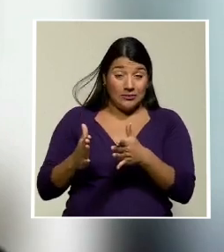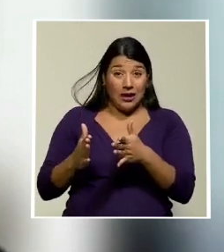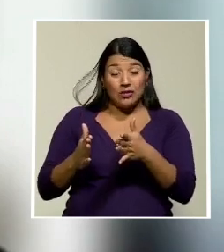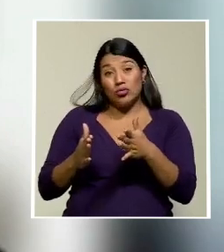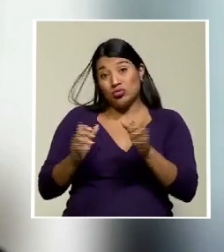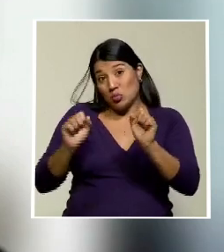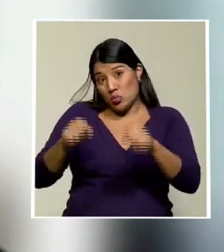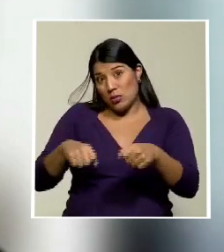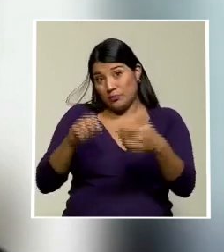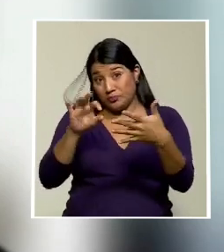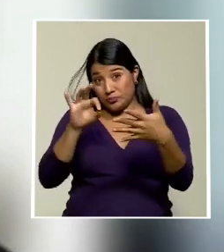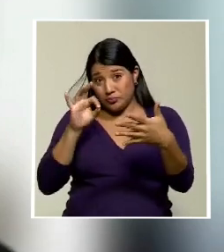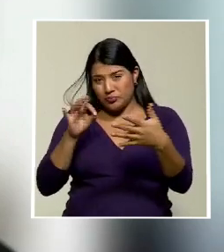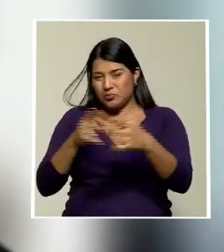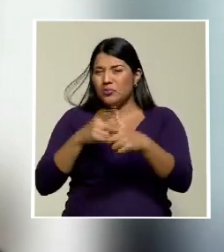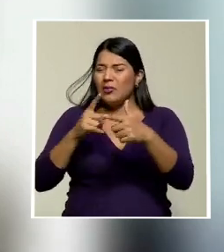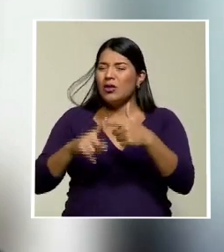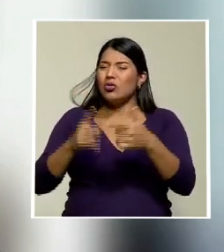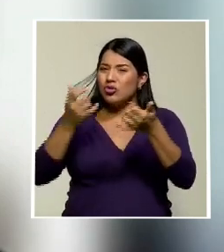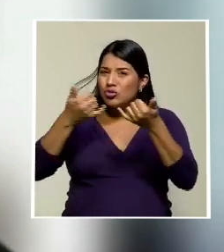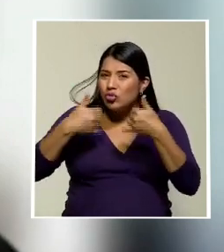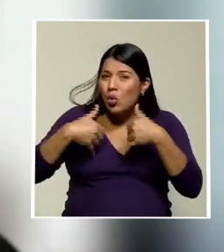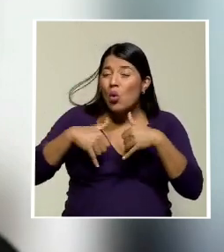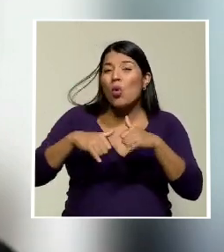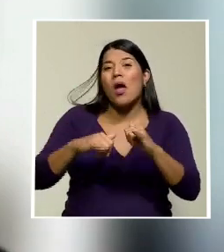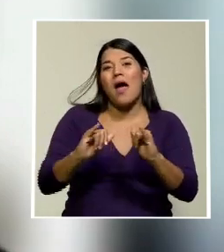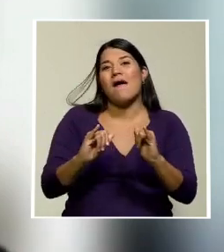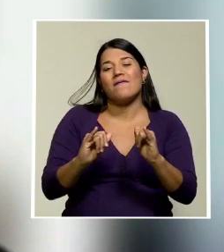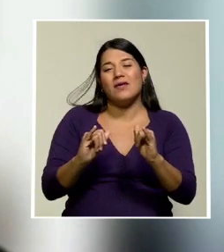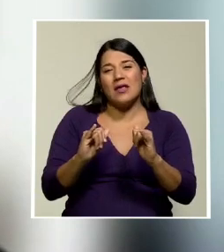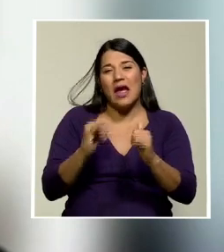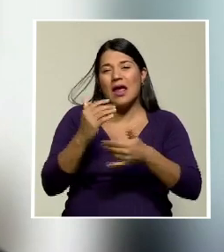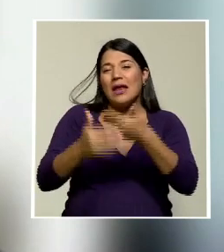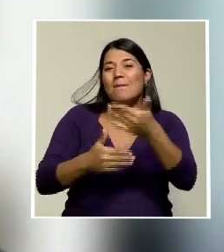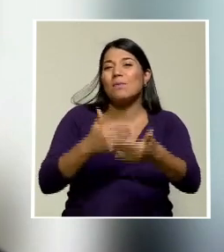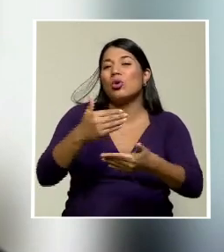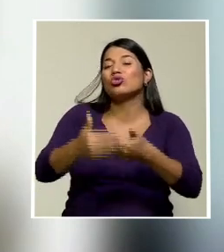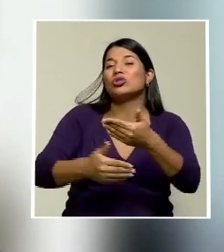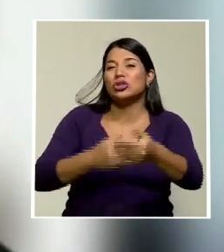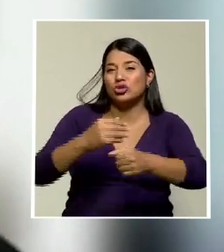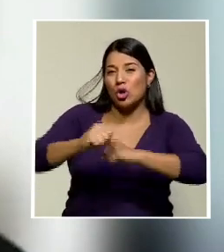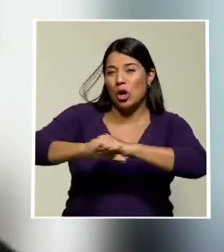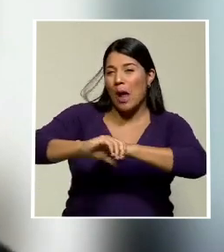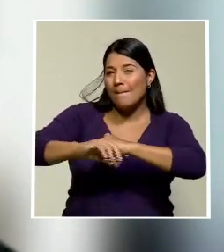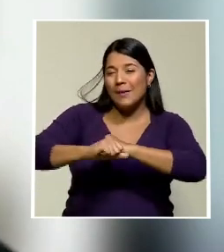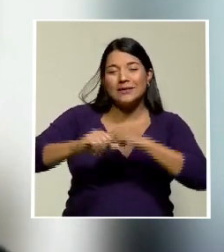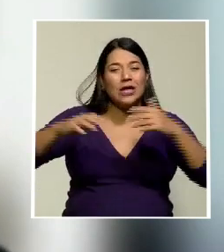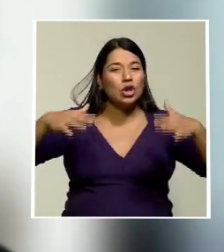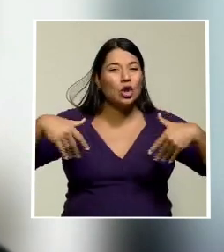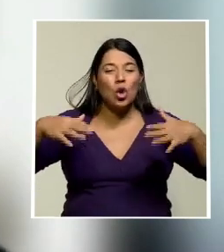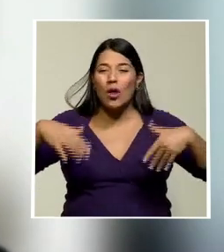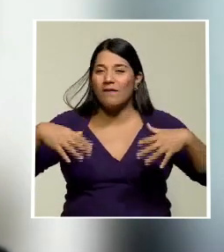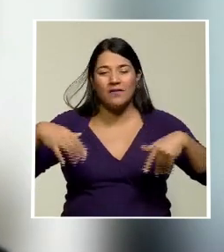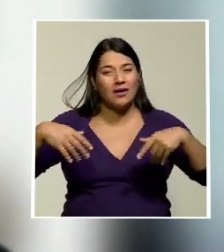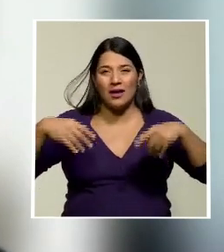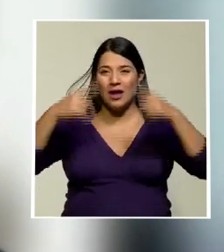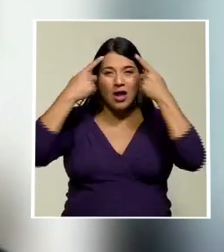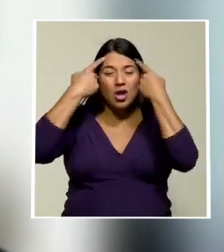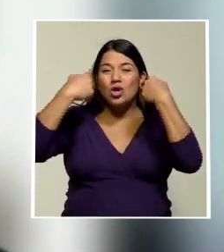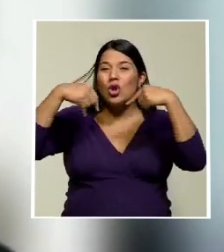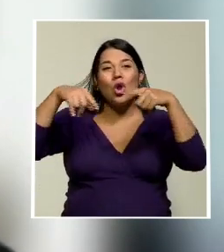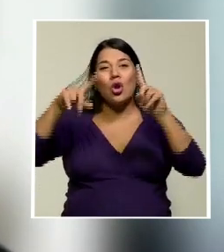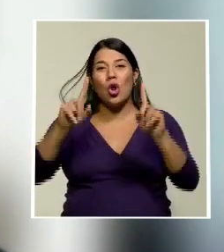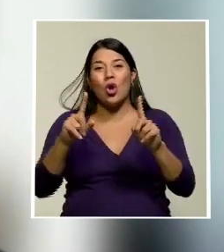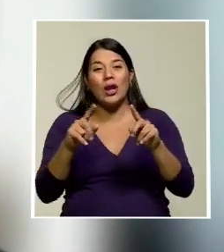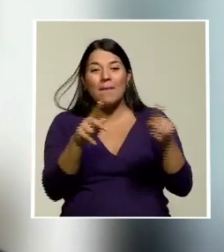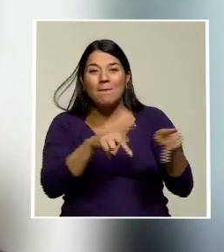ver un poco como la campaña todavía no logra movilizar a las personas.